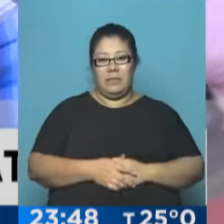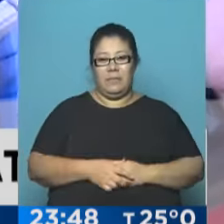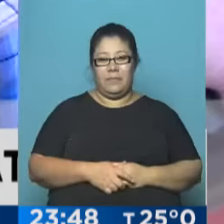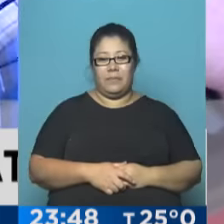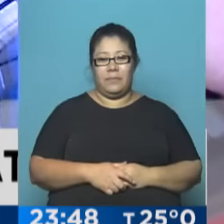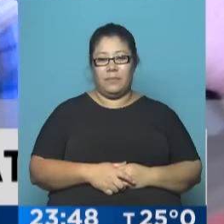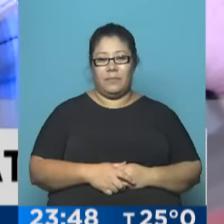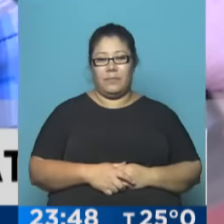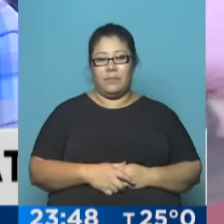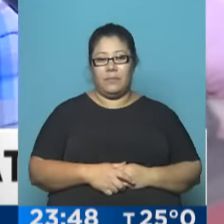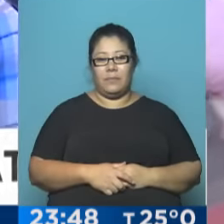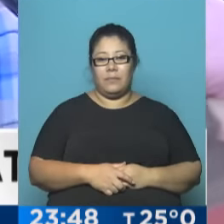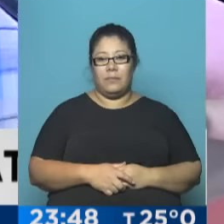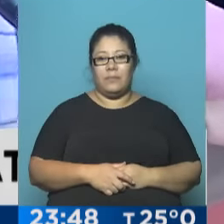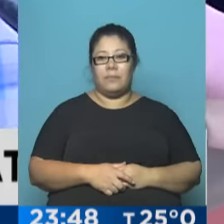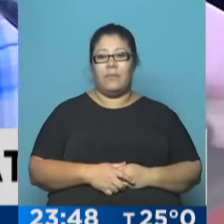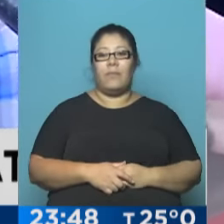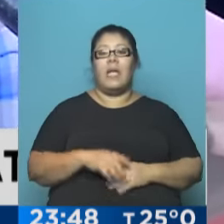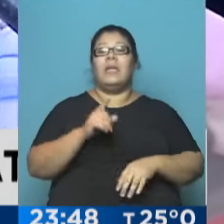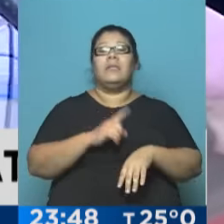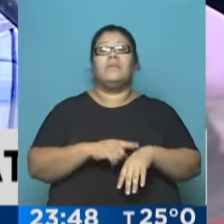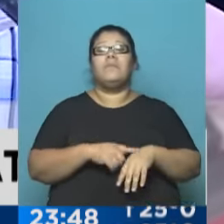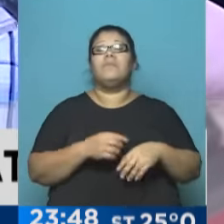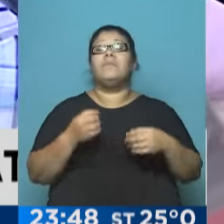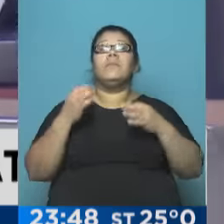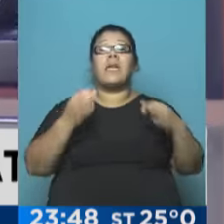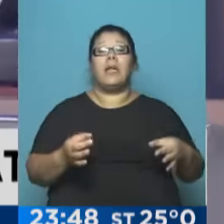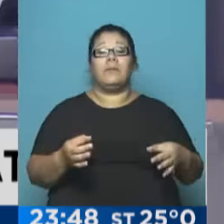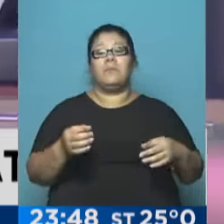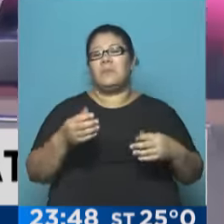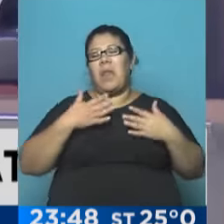¿Cuánto tiempo piensas que llegue? No, tranquilo, a la hora que sea.